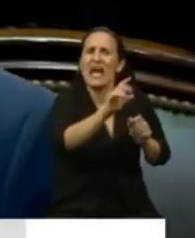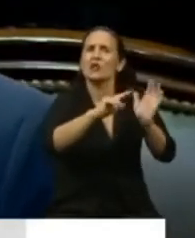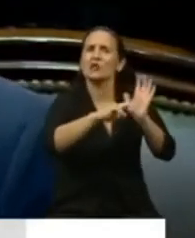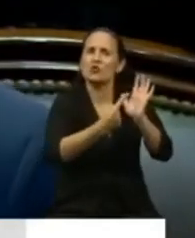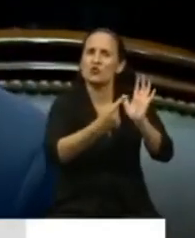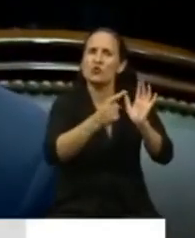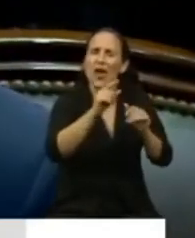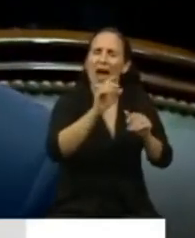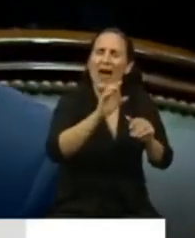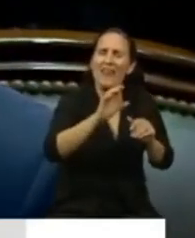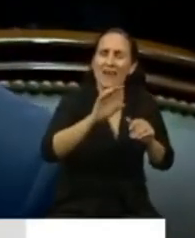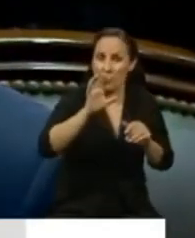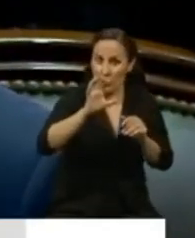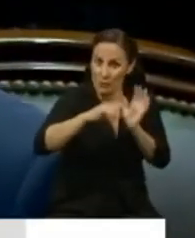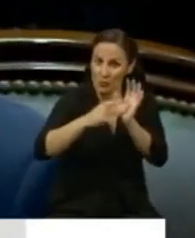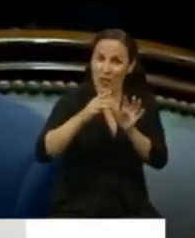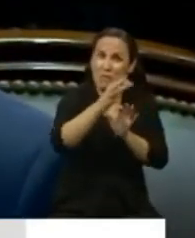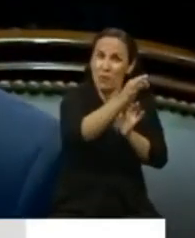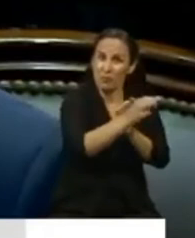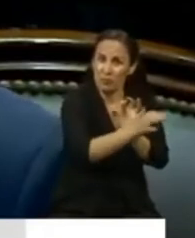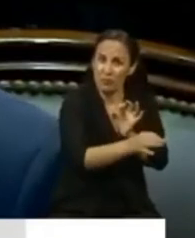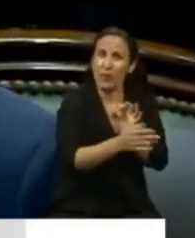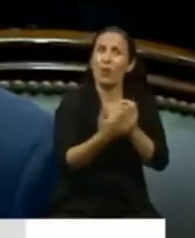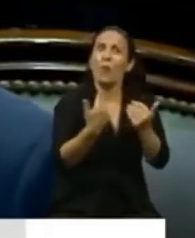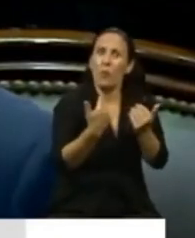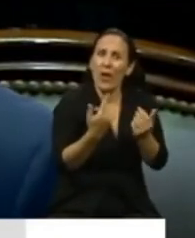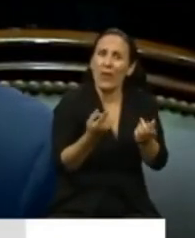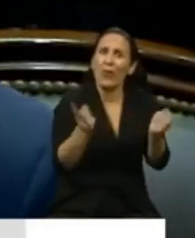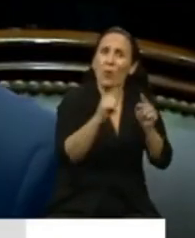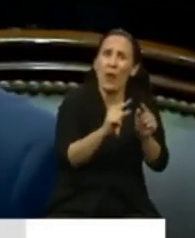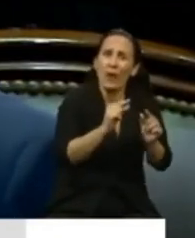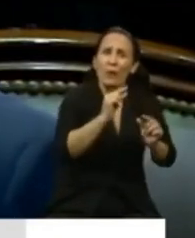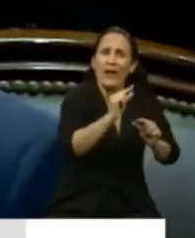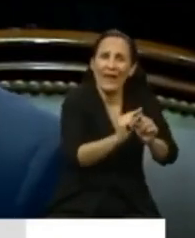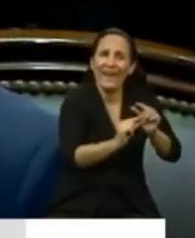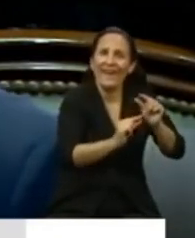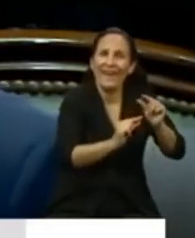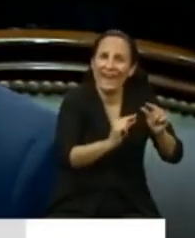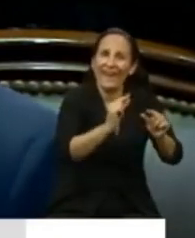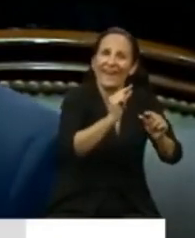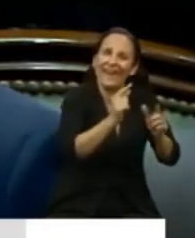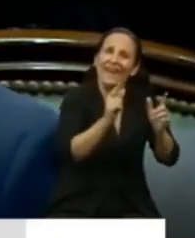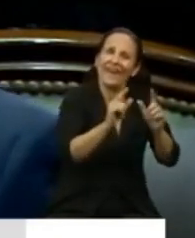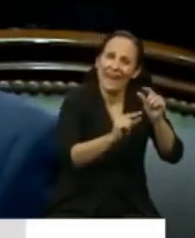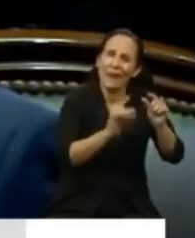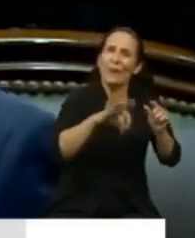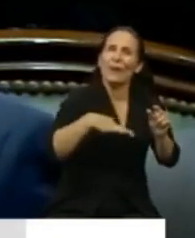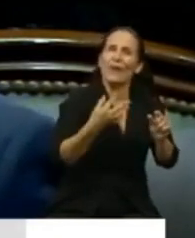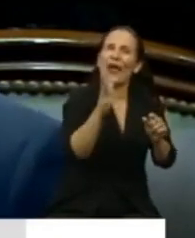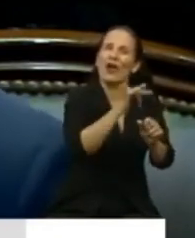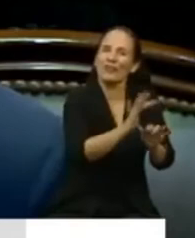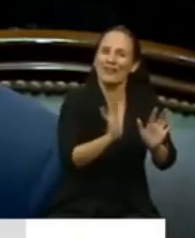la provincia de Buenos Aires están pudiendo volver poco a poco a la normalidad. Eso es